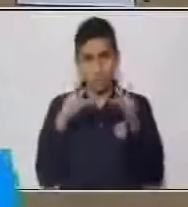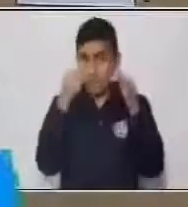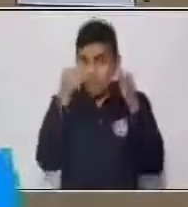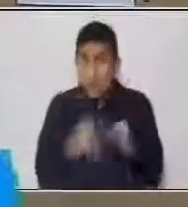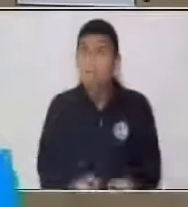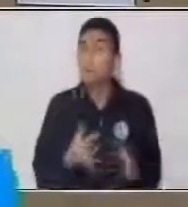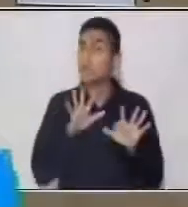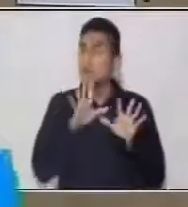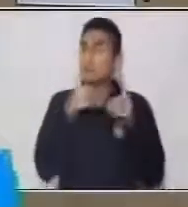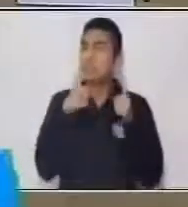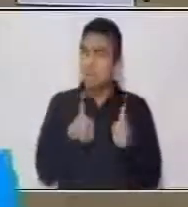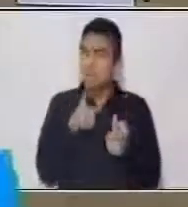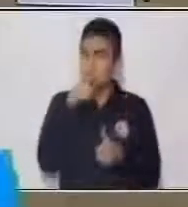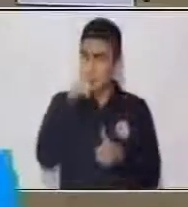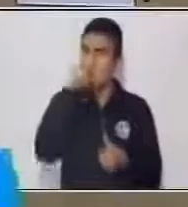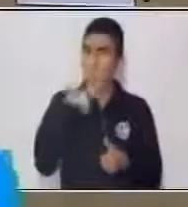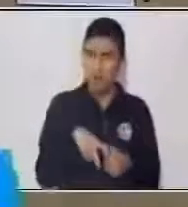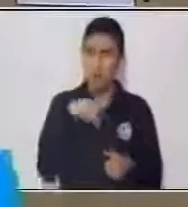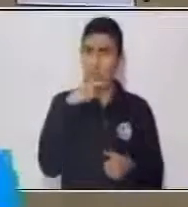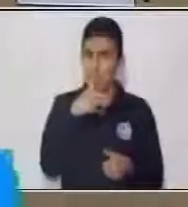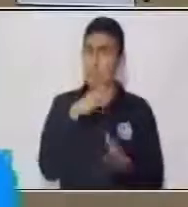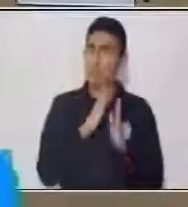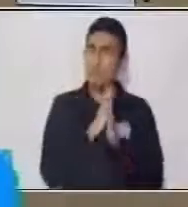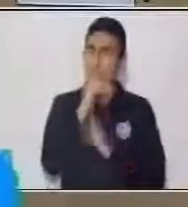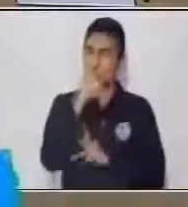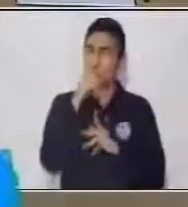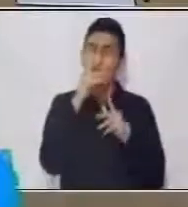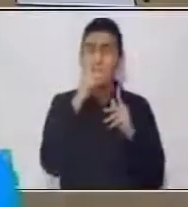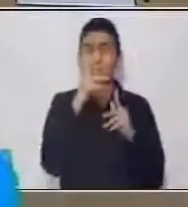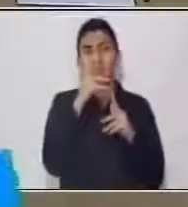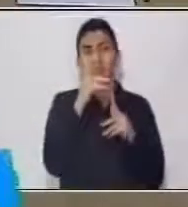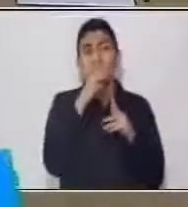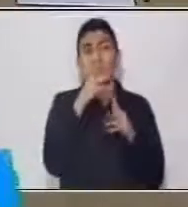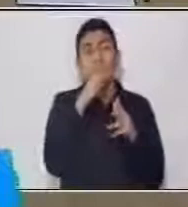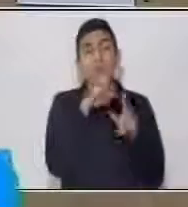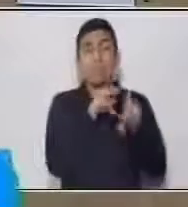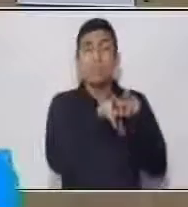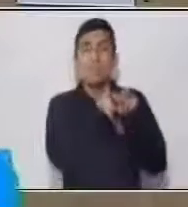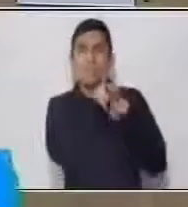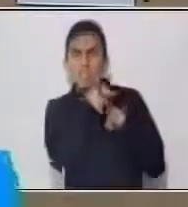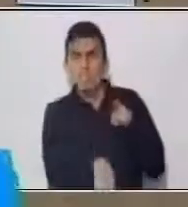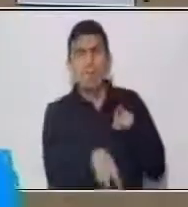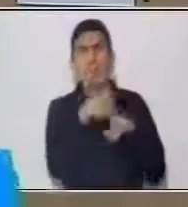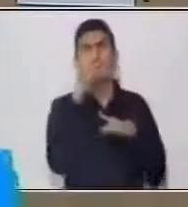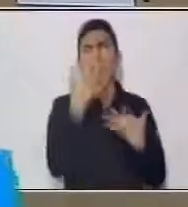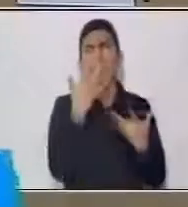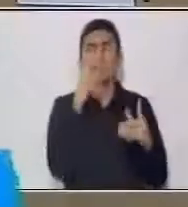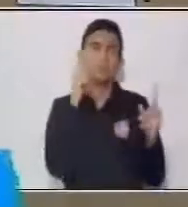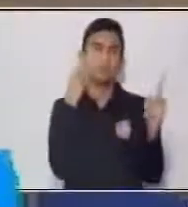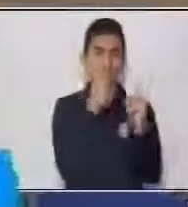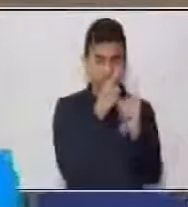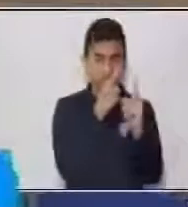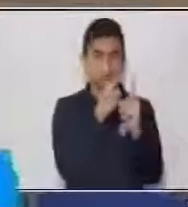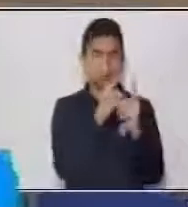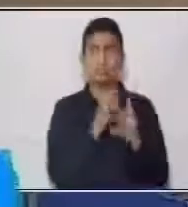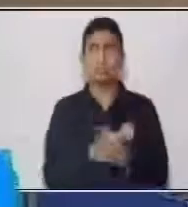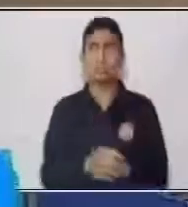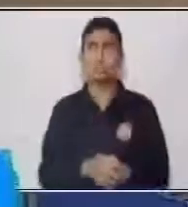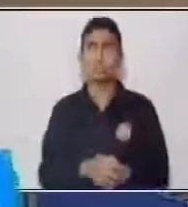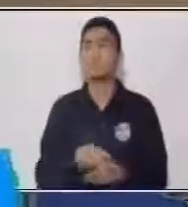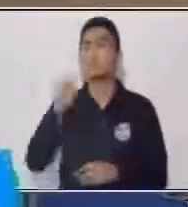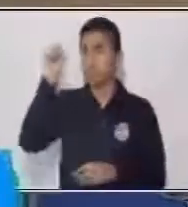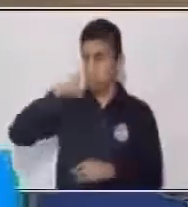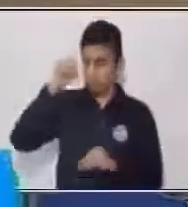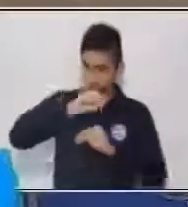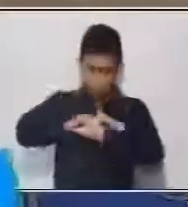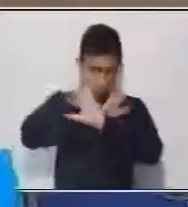también tienes que tener su desventaja hacia el medio ambiente. Claro,